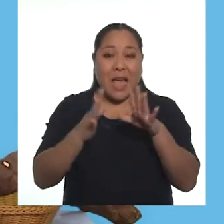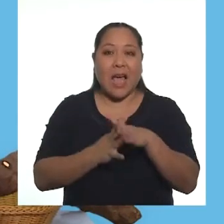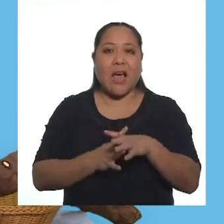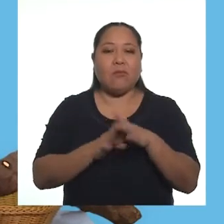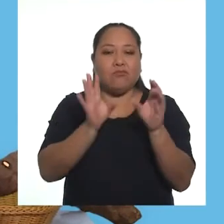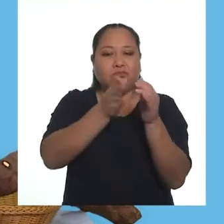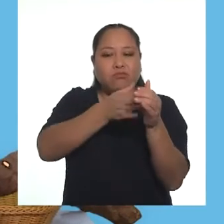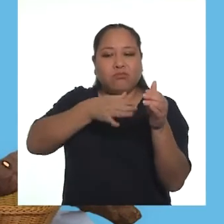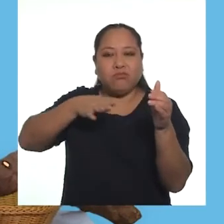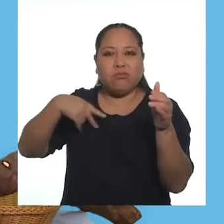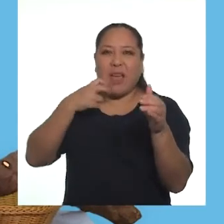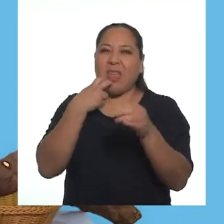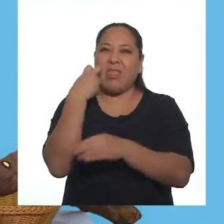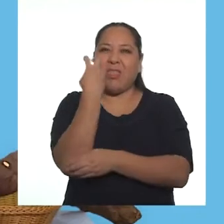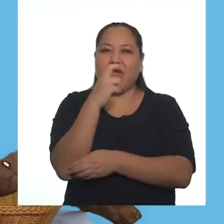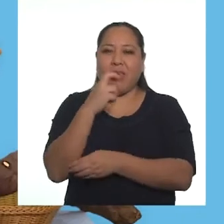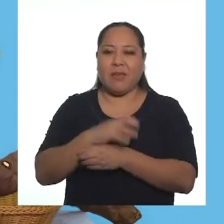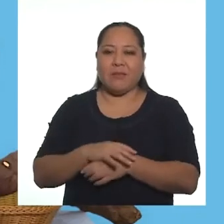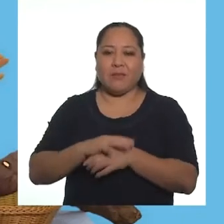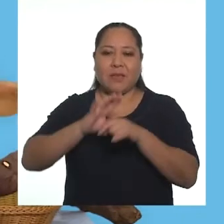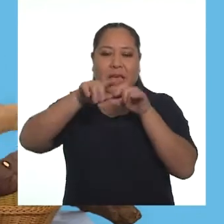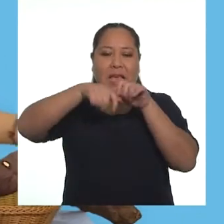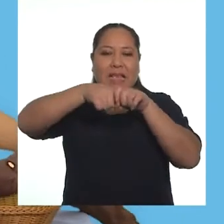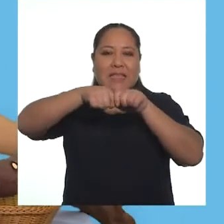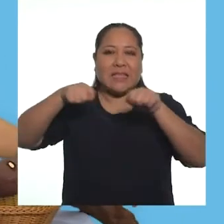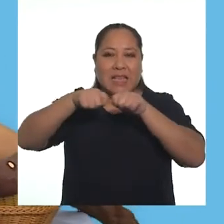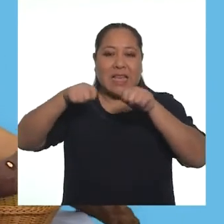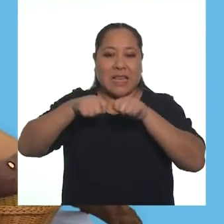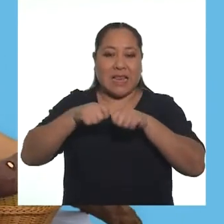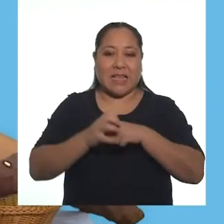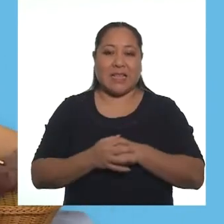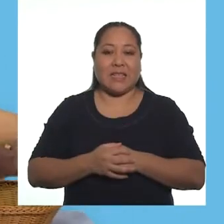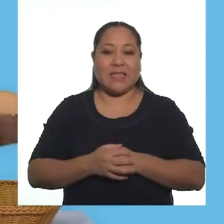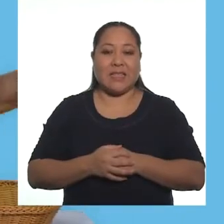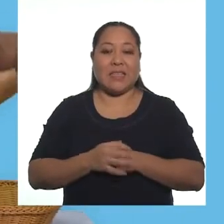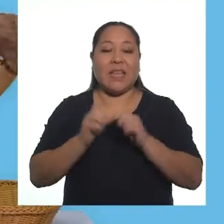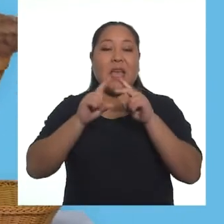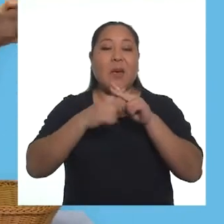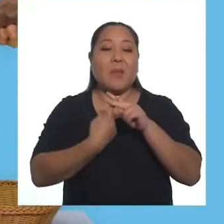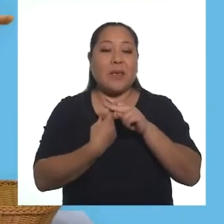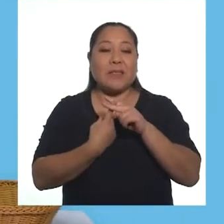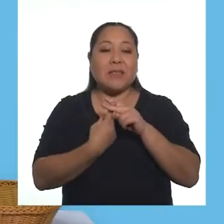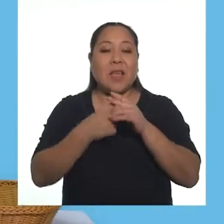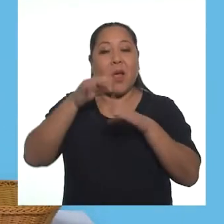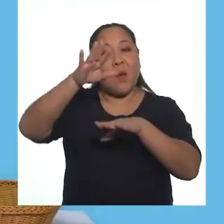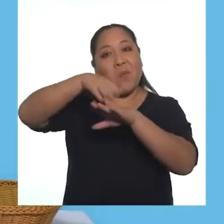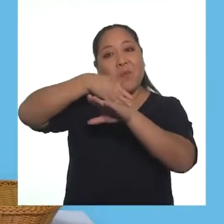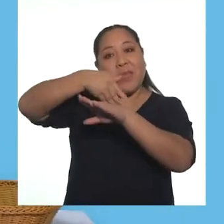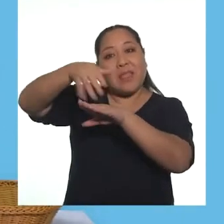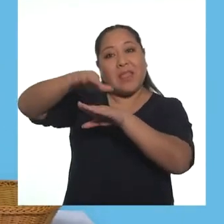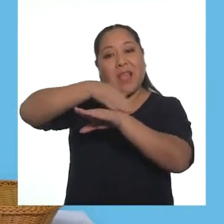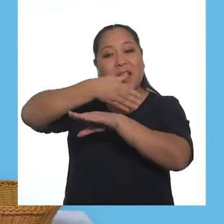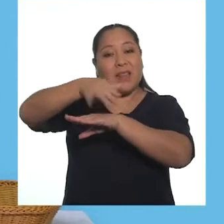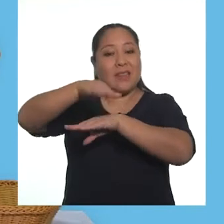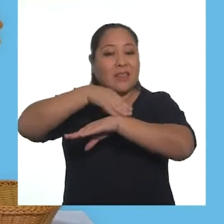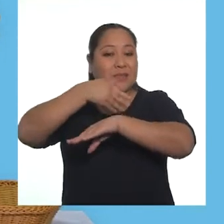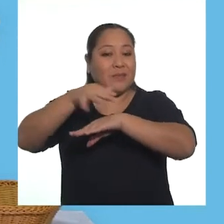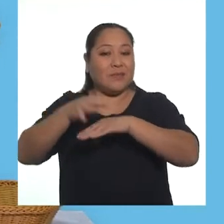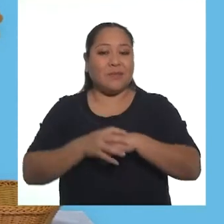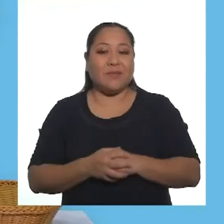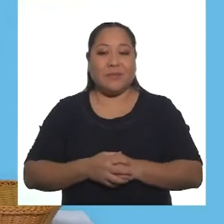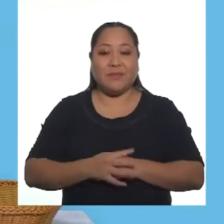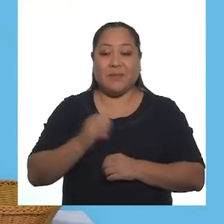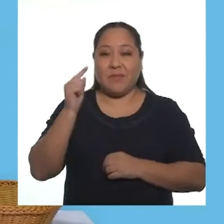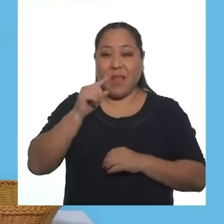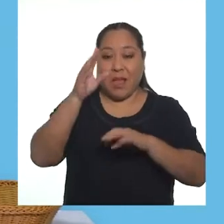Una vez que logren formar la anaconda, cierren el final de la panty media y comiencen a pintarla.